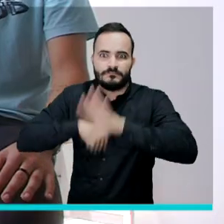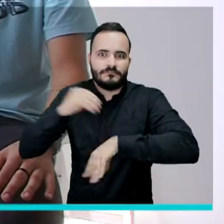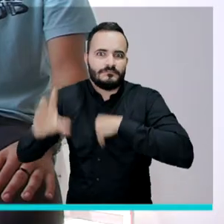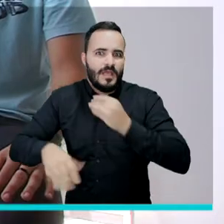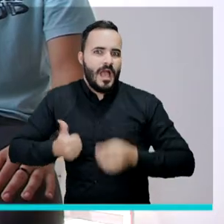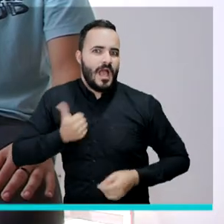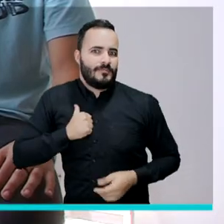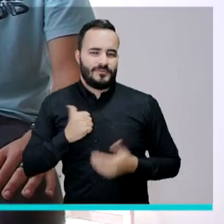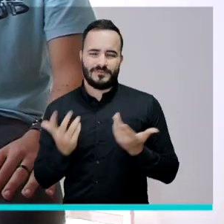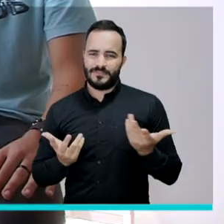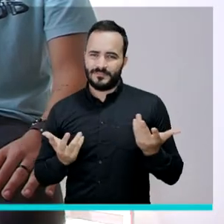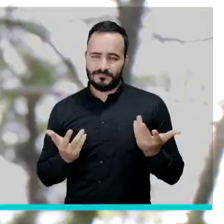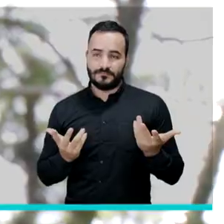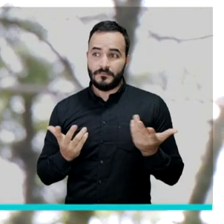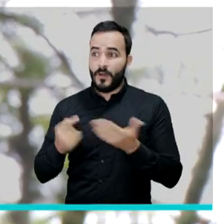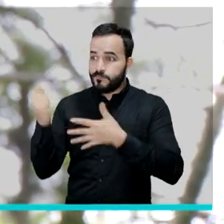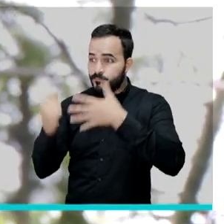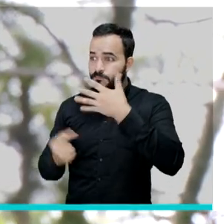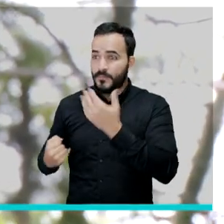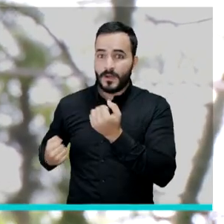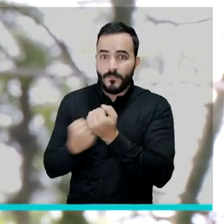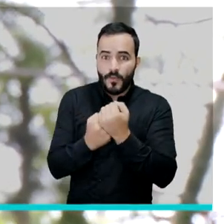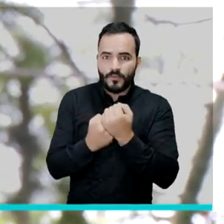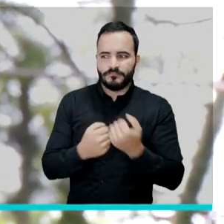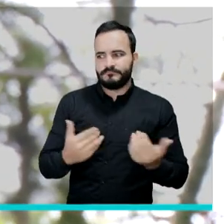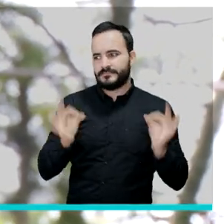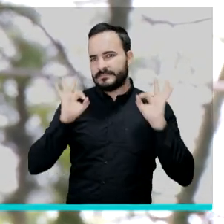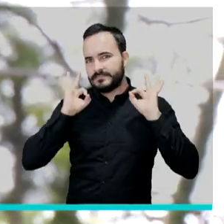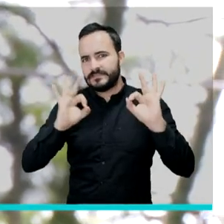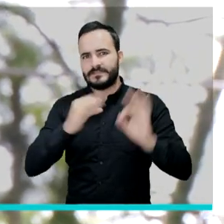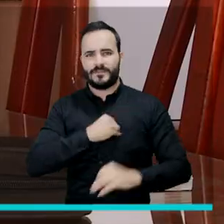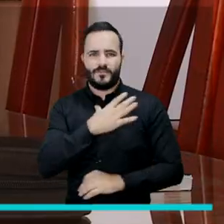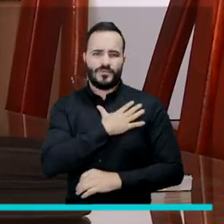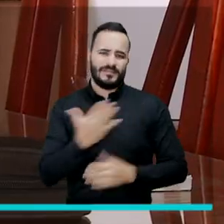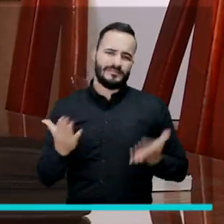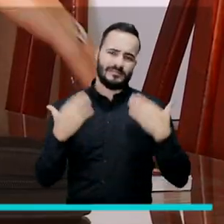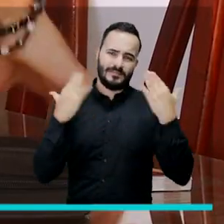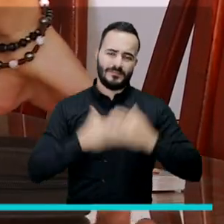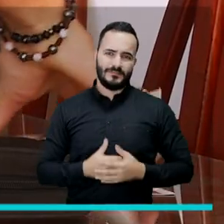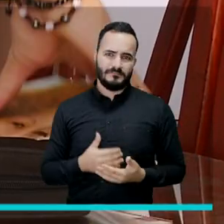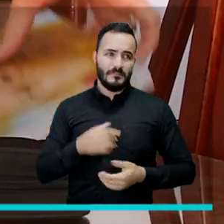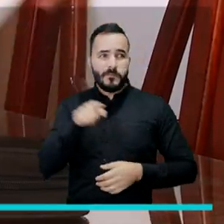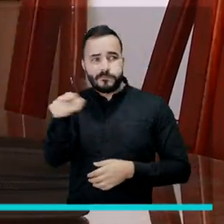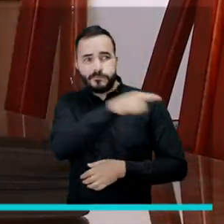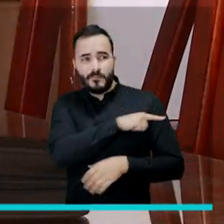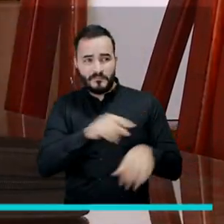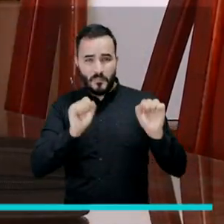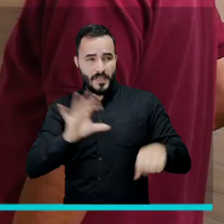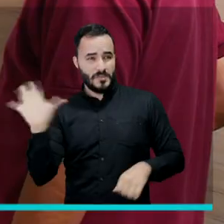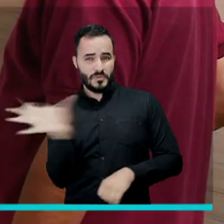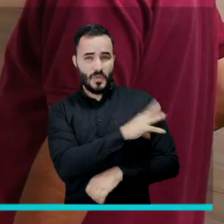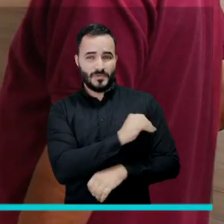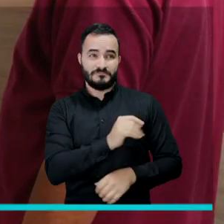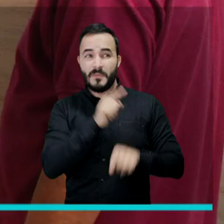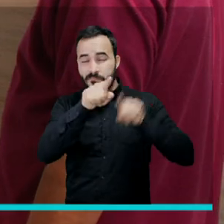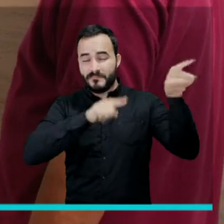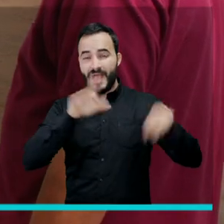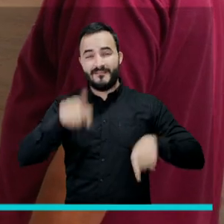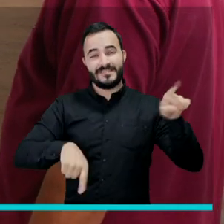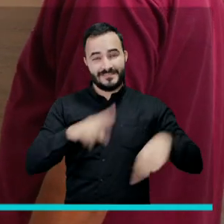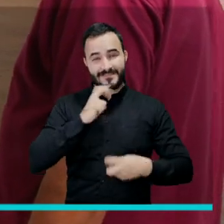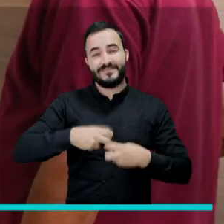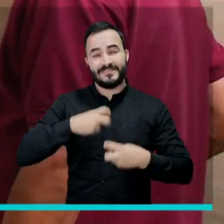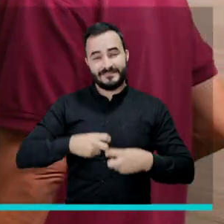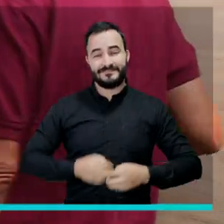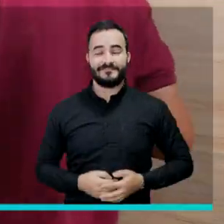estas ayudas porque son oportunidades que difícilmente se presentan en otras